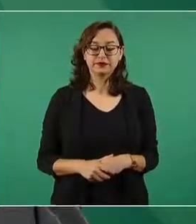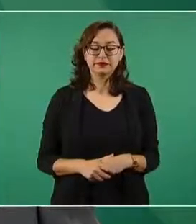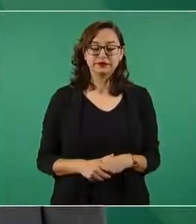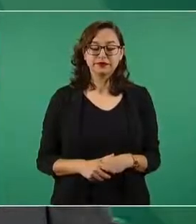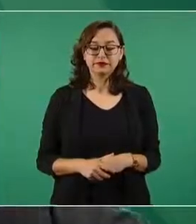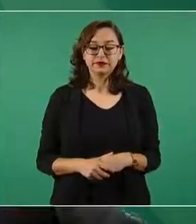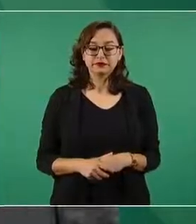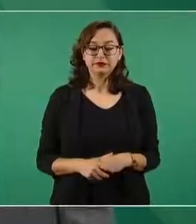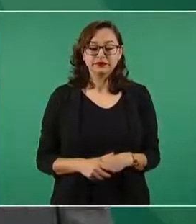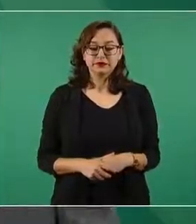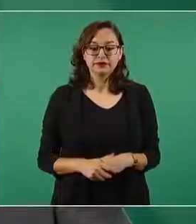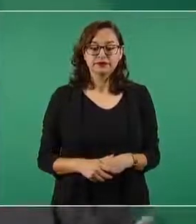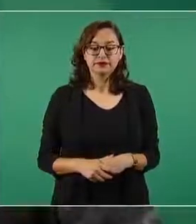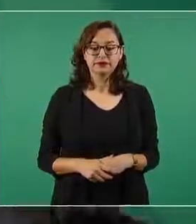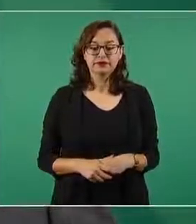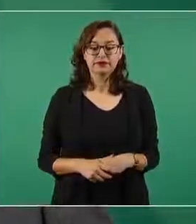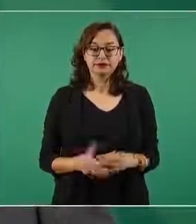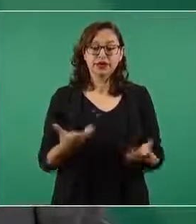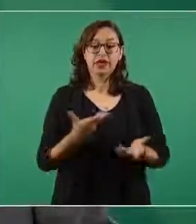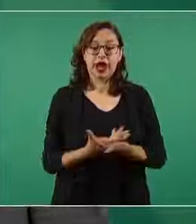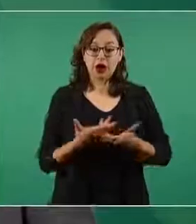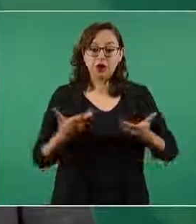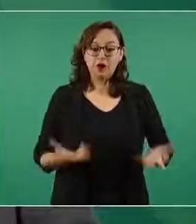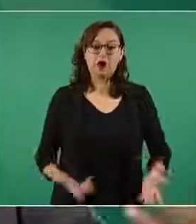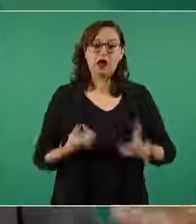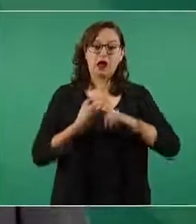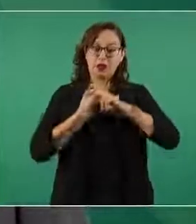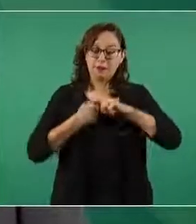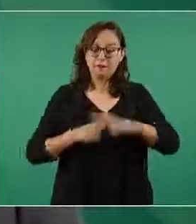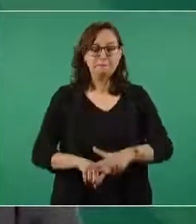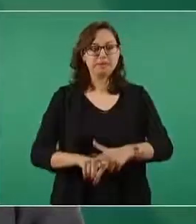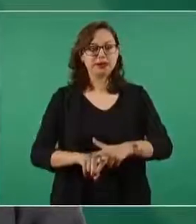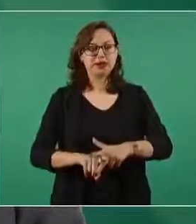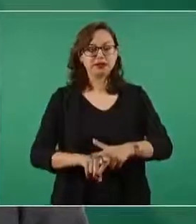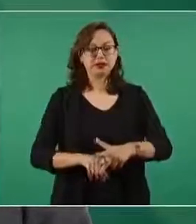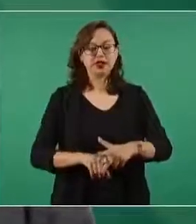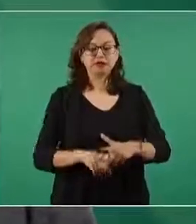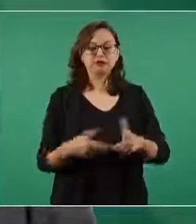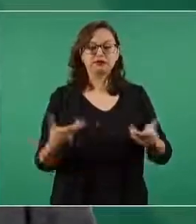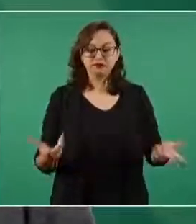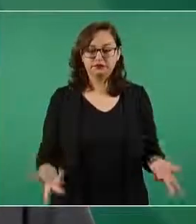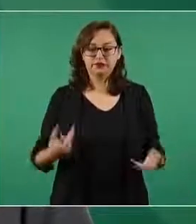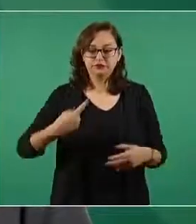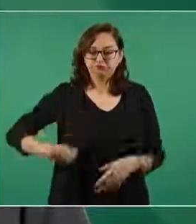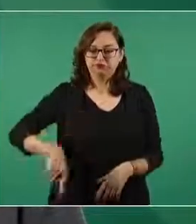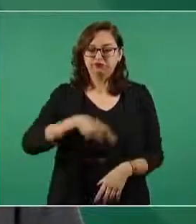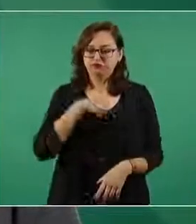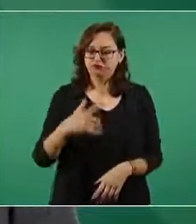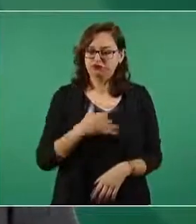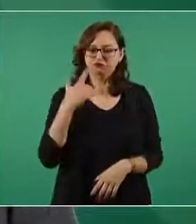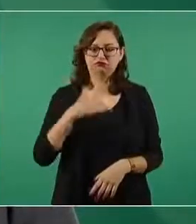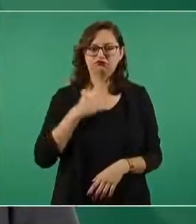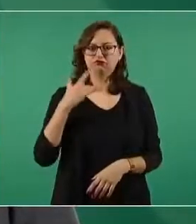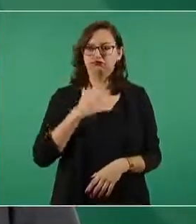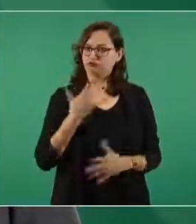Es hasta ahora que nosotros nos hemos propuesto